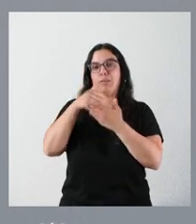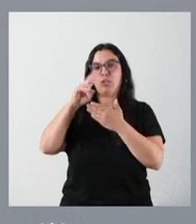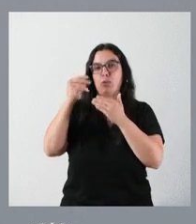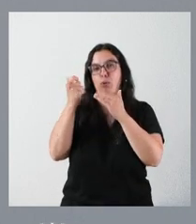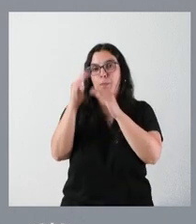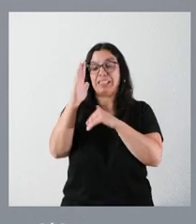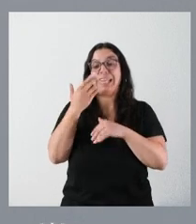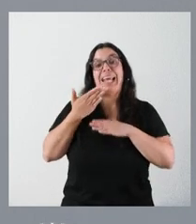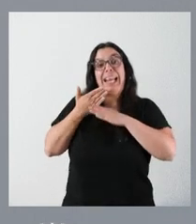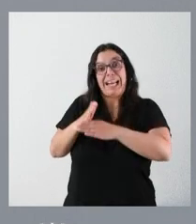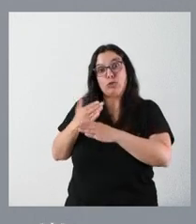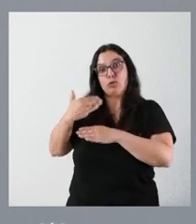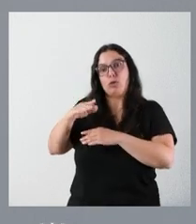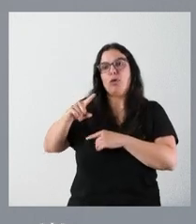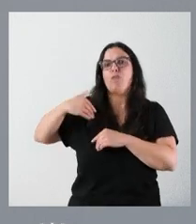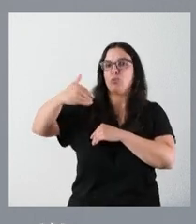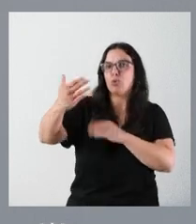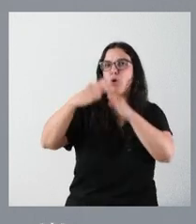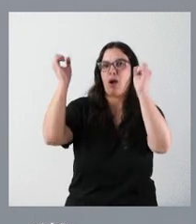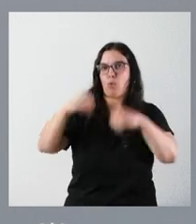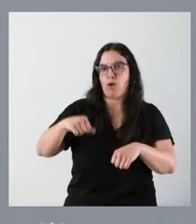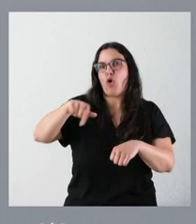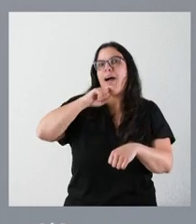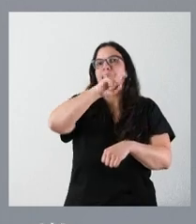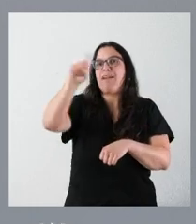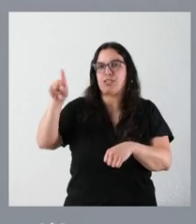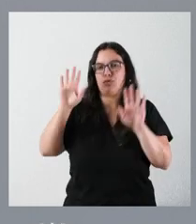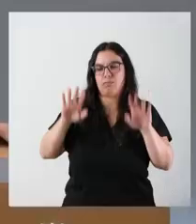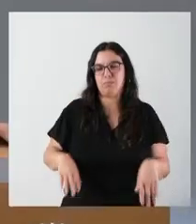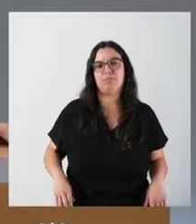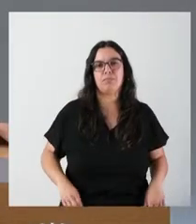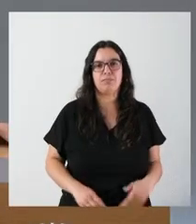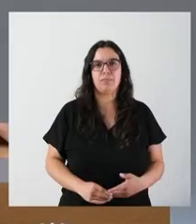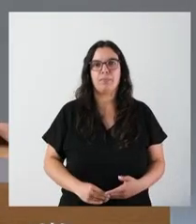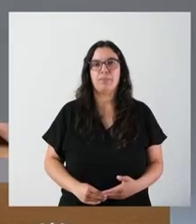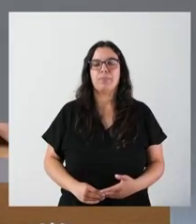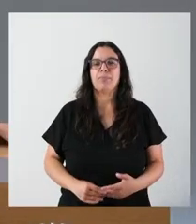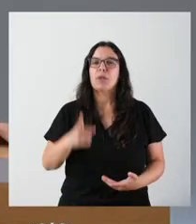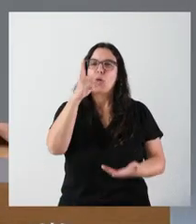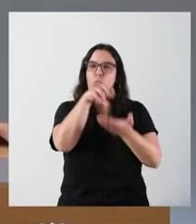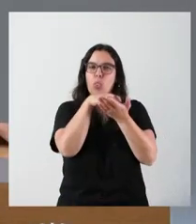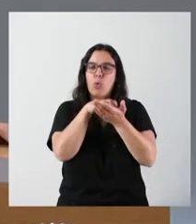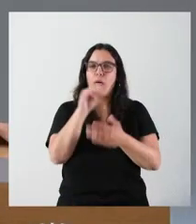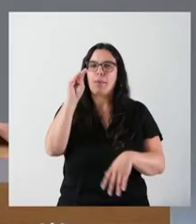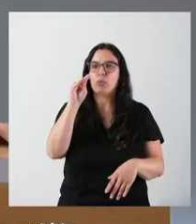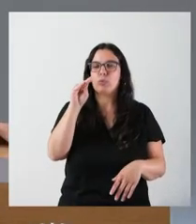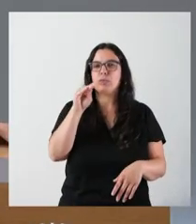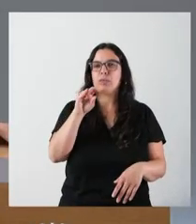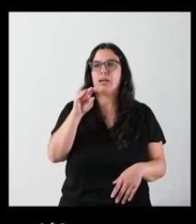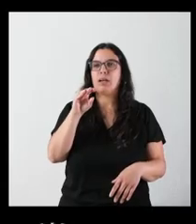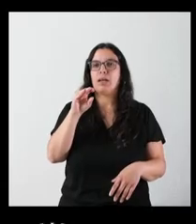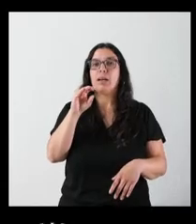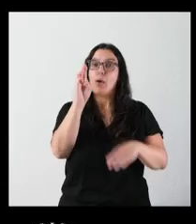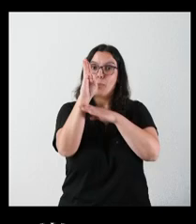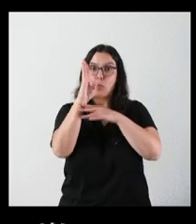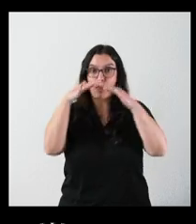de siguientes acuerdos que yo hoy anticipo en función de su pregunta. Una duda para el señor Carnero. ¿Va a seguir como procurador en